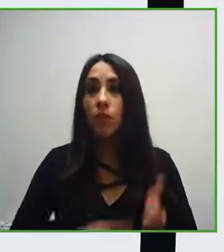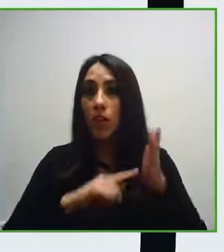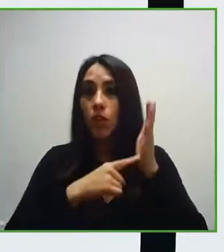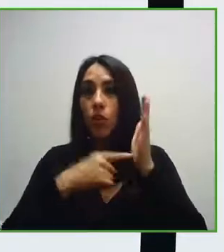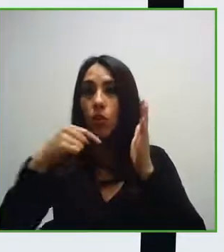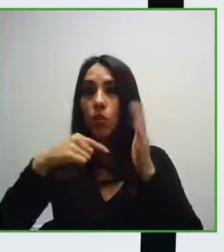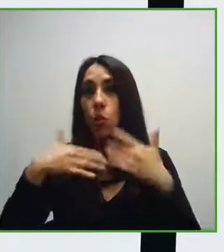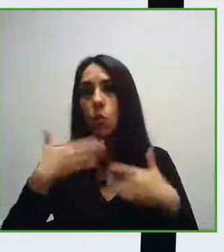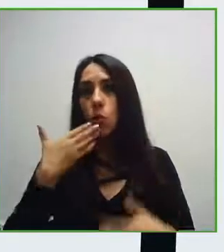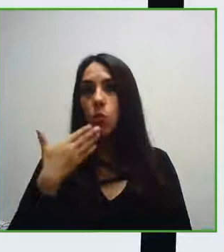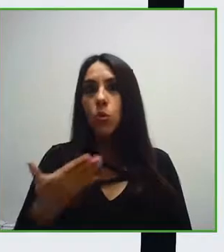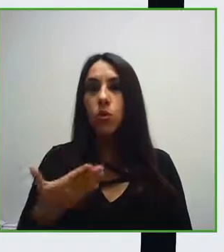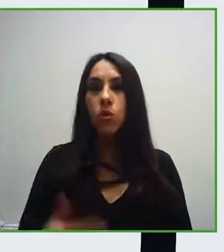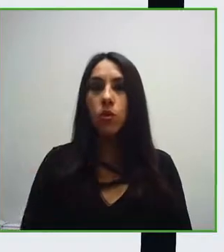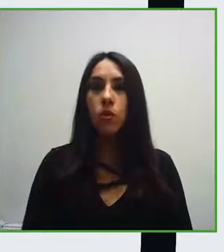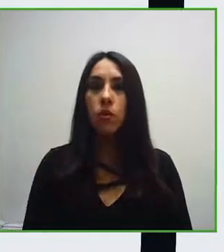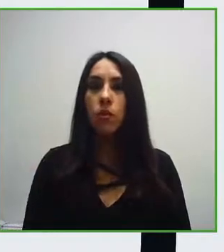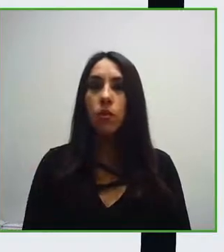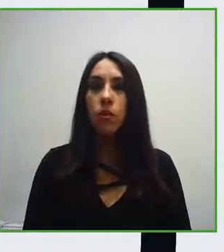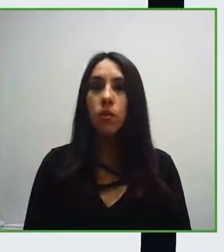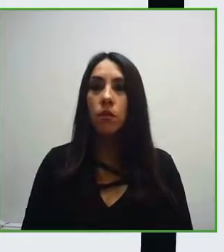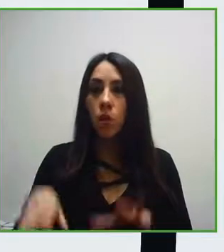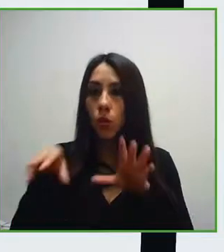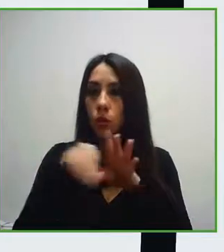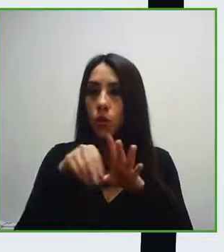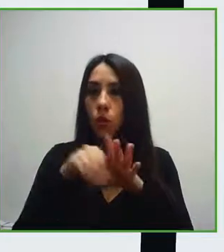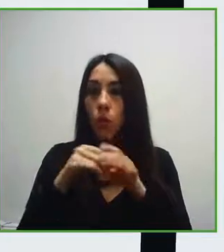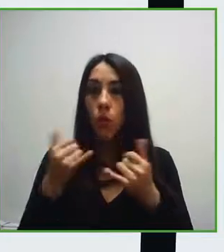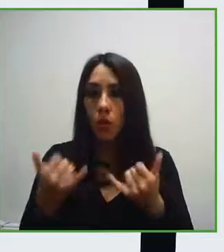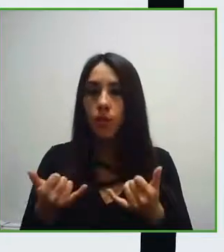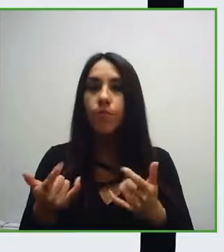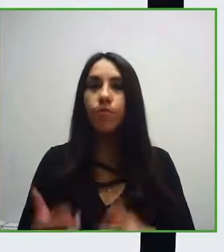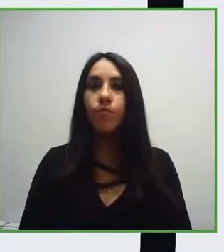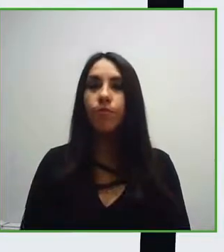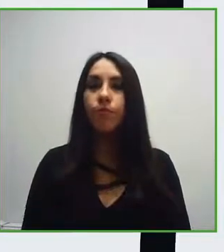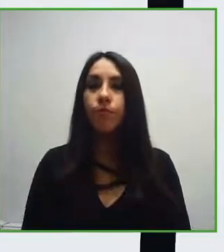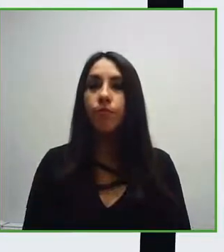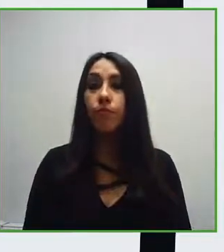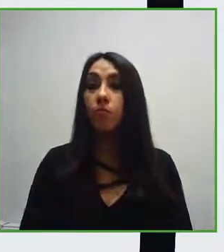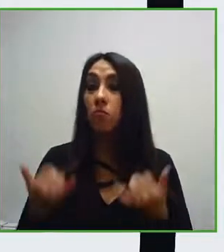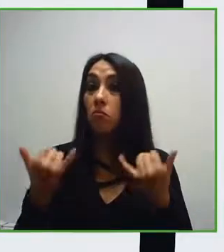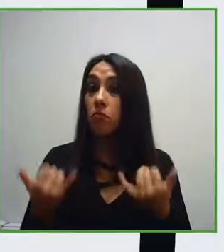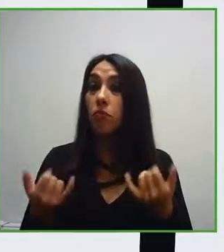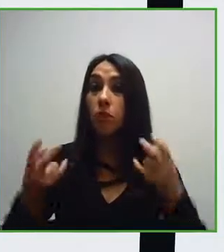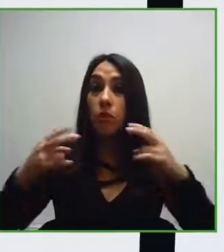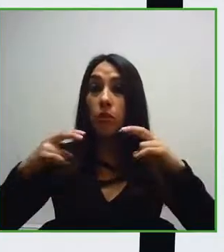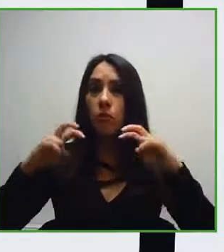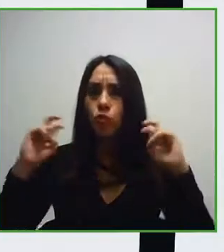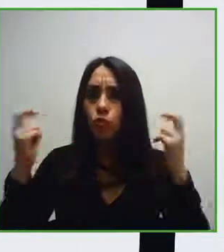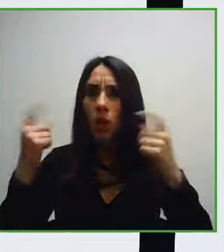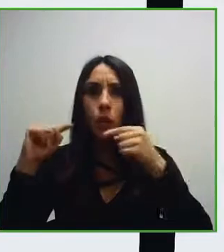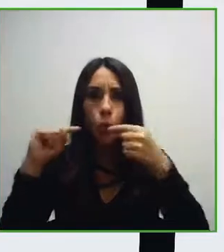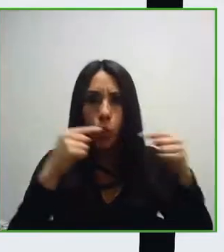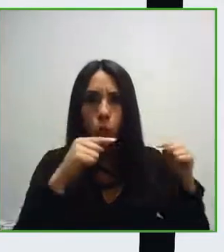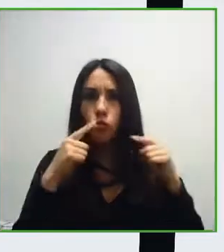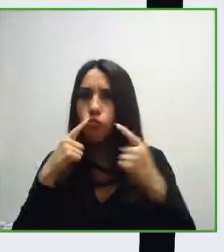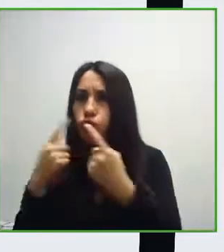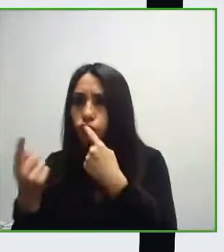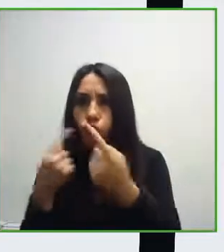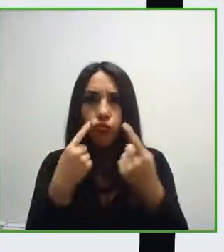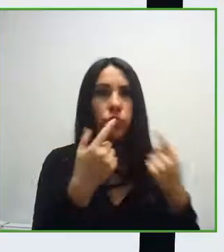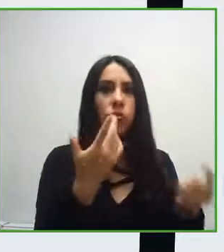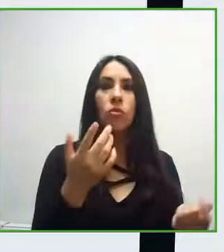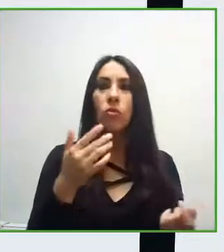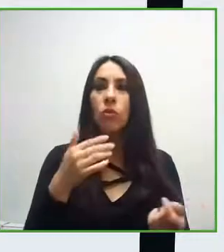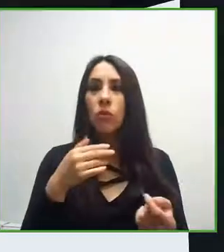Así es Andrés, este panel evidencia cómo el uso de estas nuevas tecnologías de vanguardia pueden facilitar las vidas de las